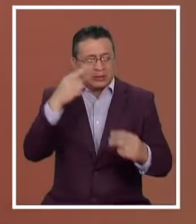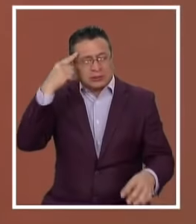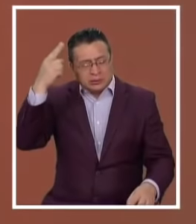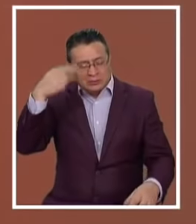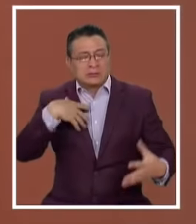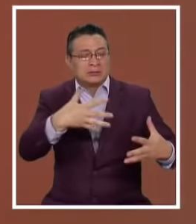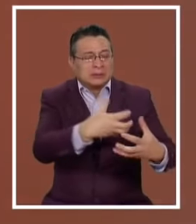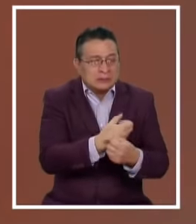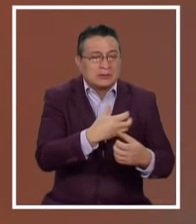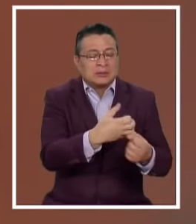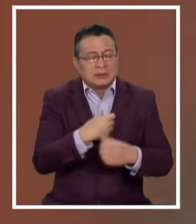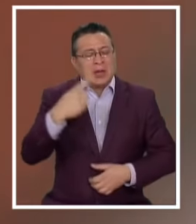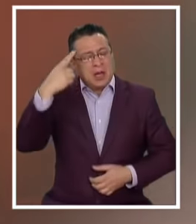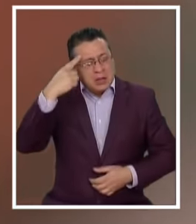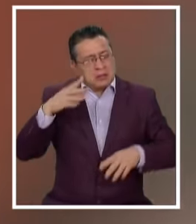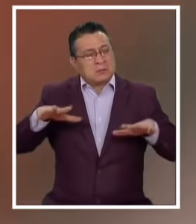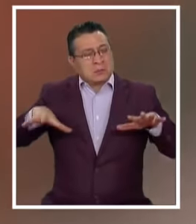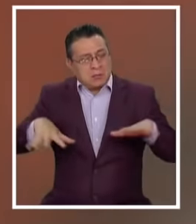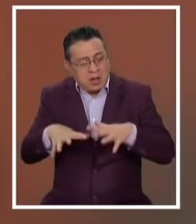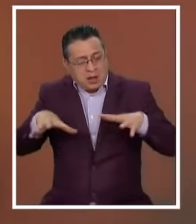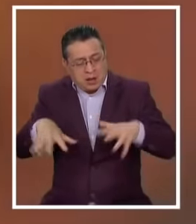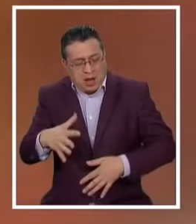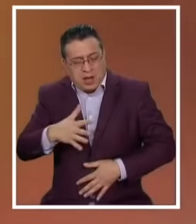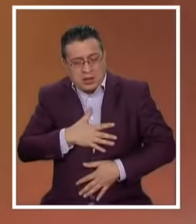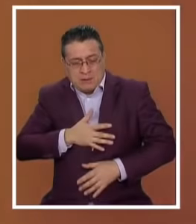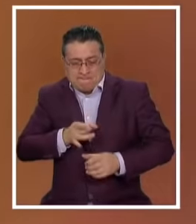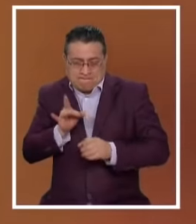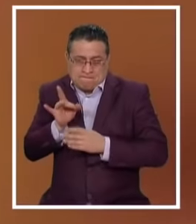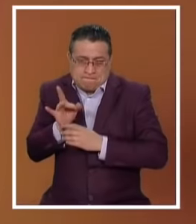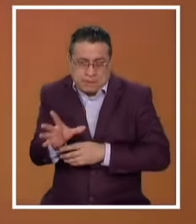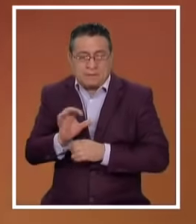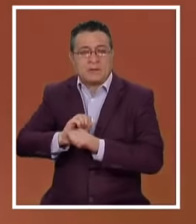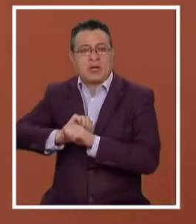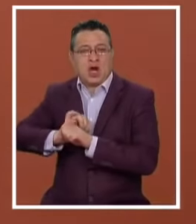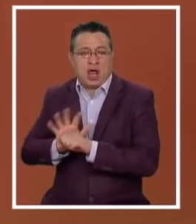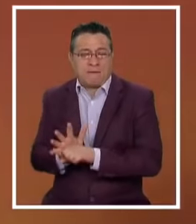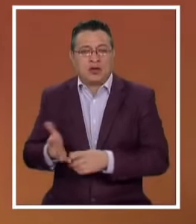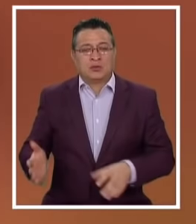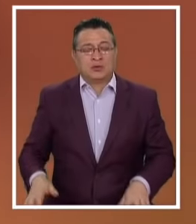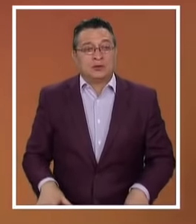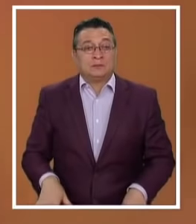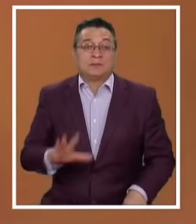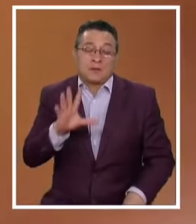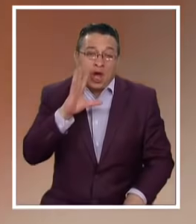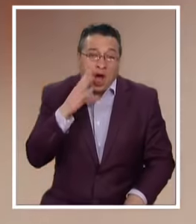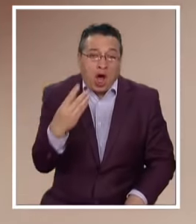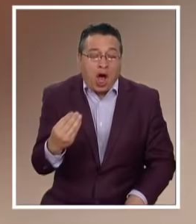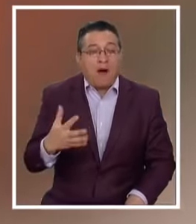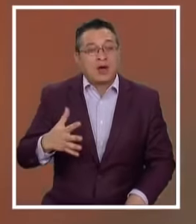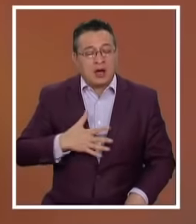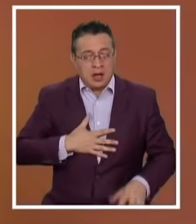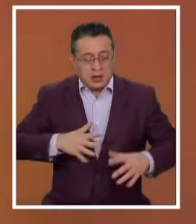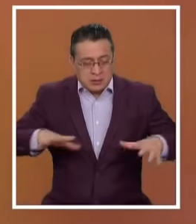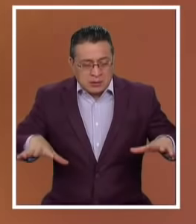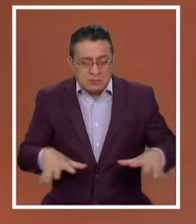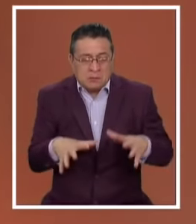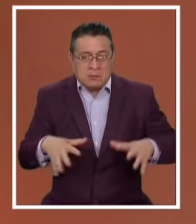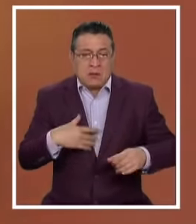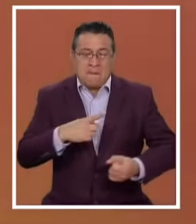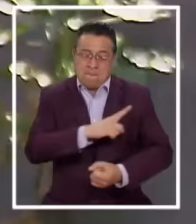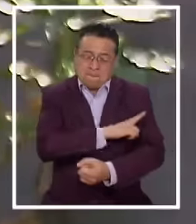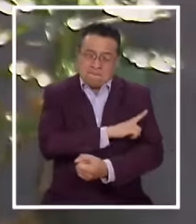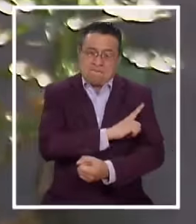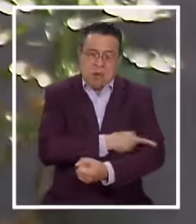Y jugar con él Fue su gran motivación Para ganarle Al virus Obviamente Me llenaba De energía Me llenaba De